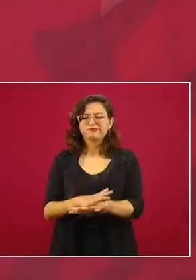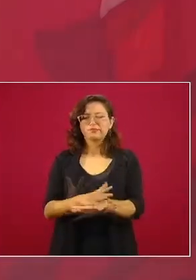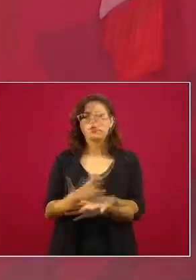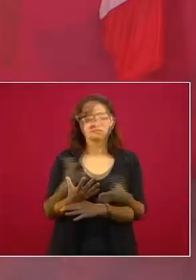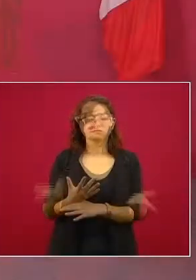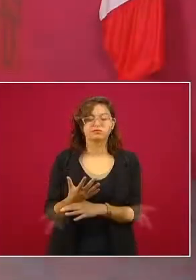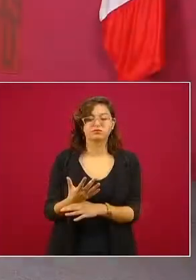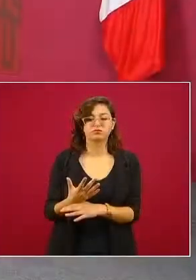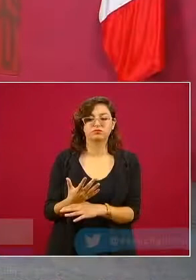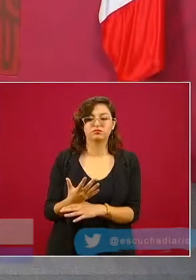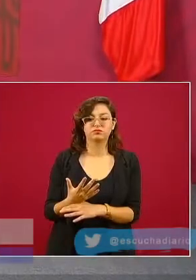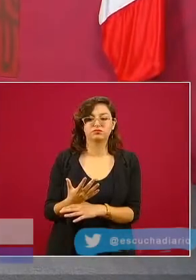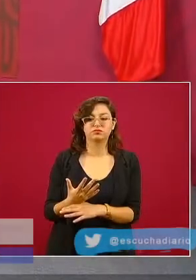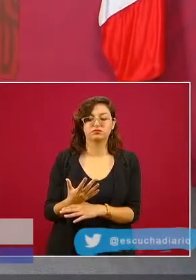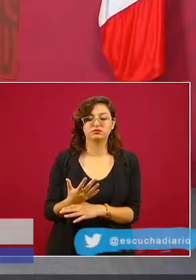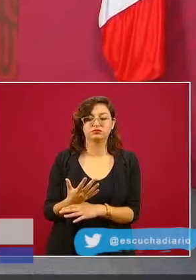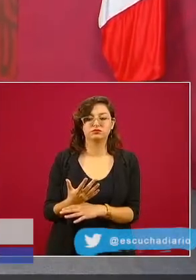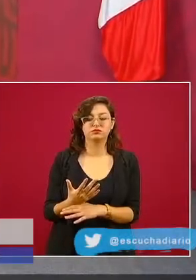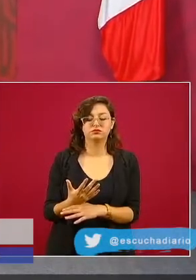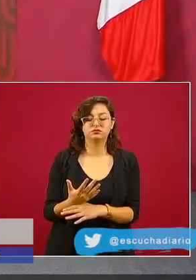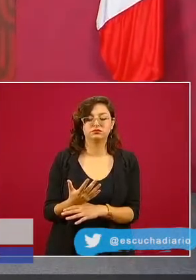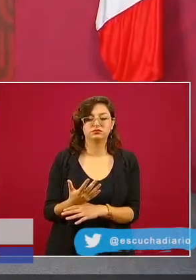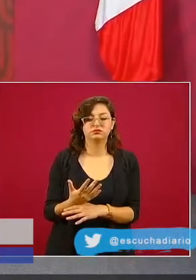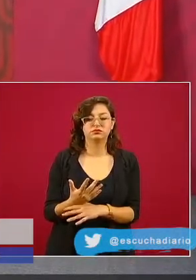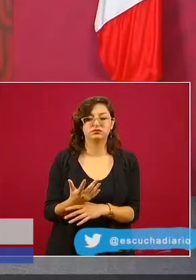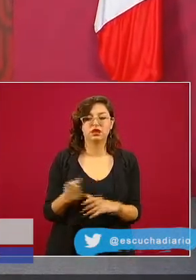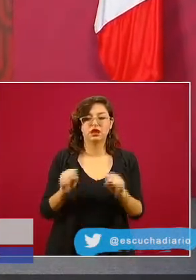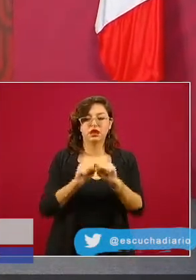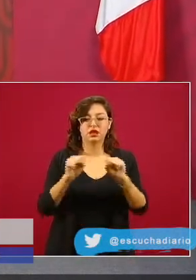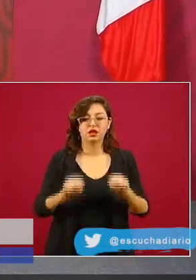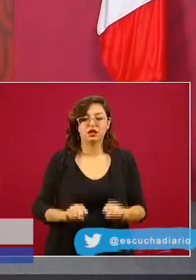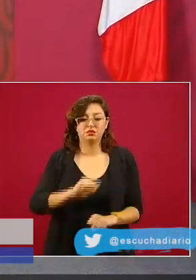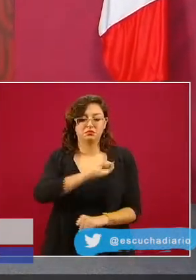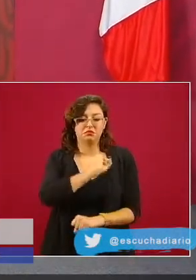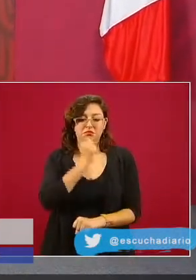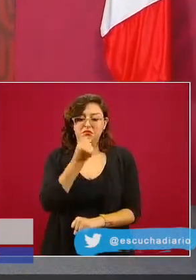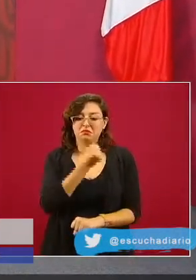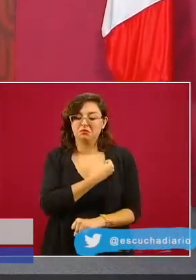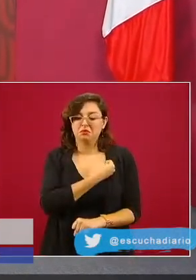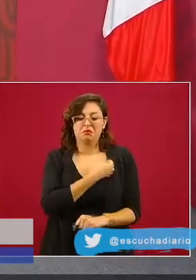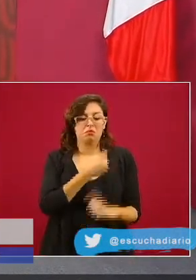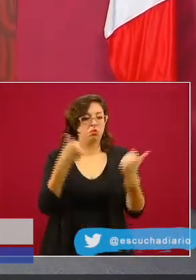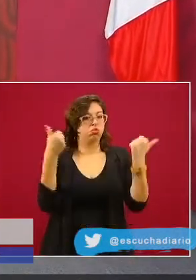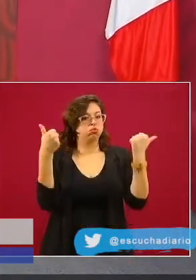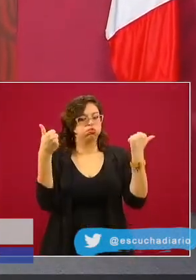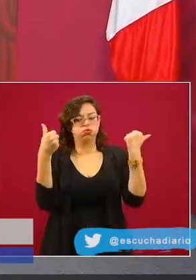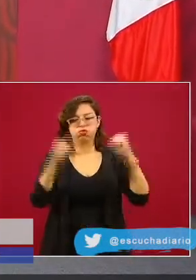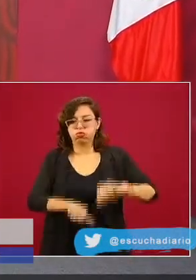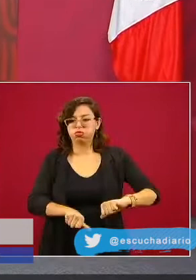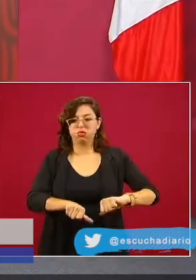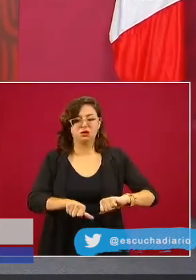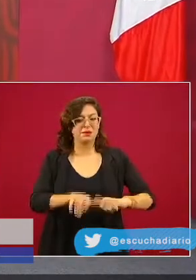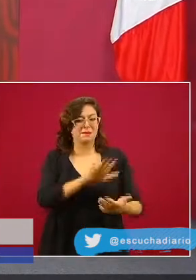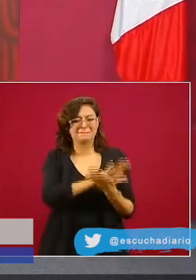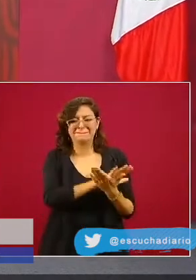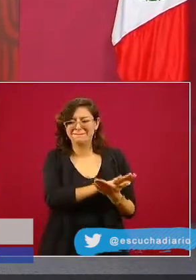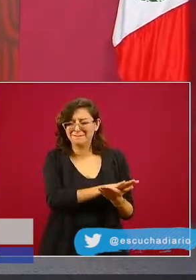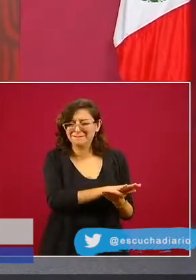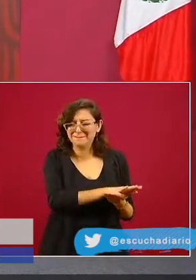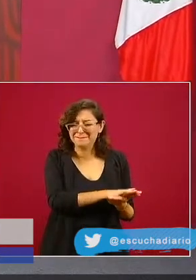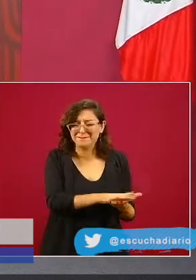que estaba el sistema de salud en el suelo que además